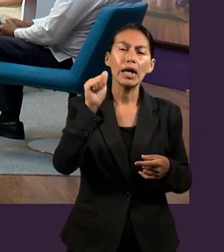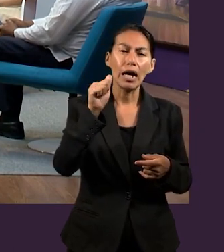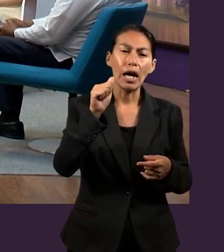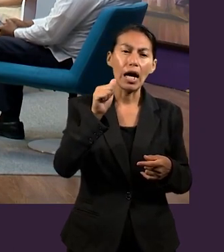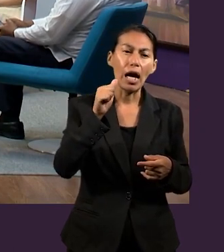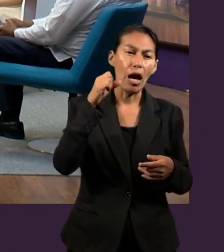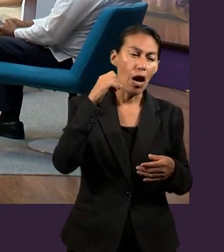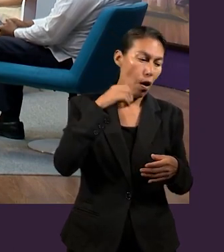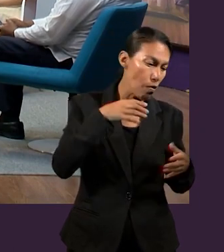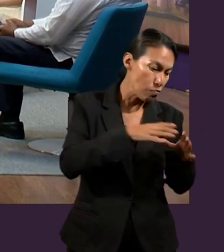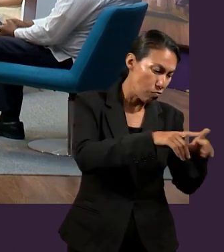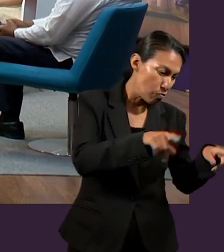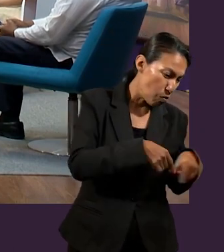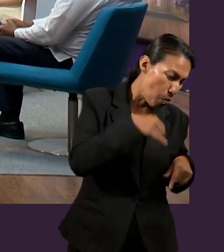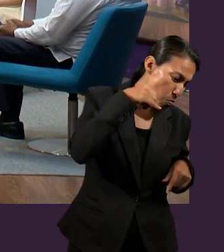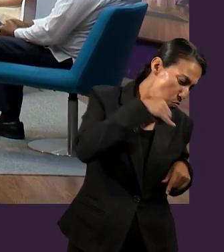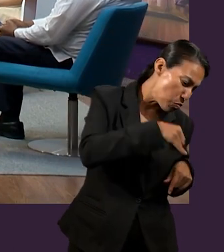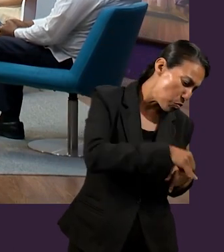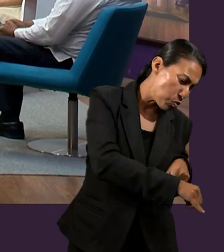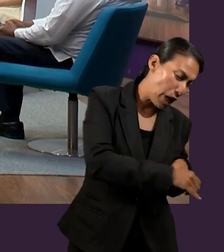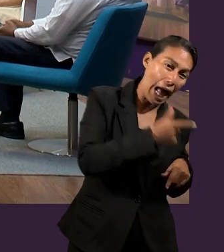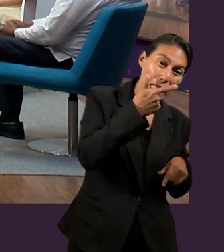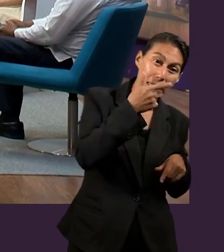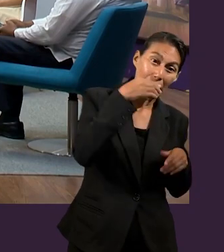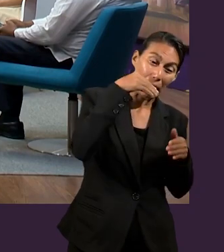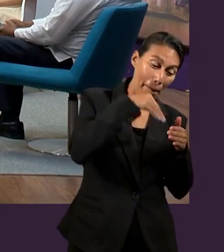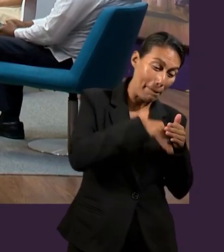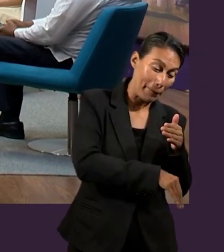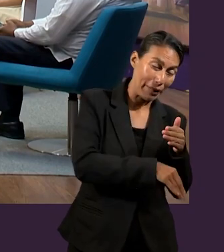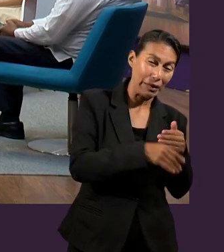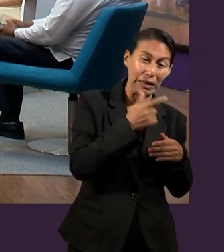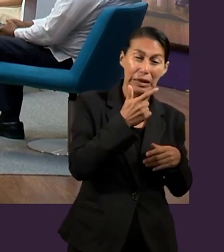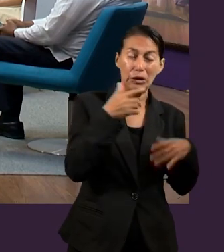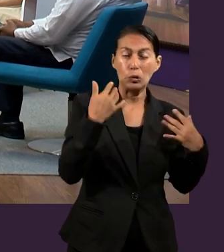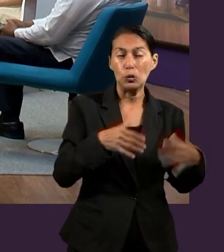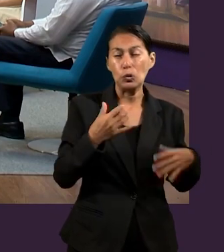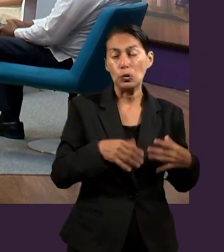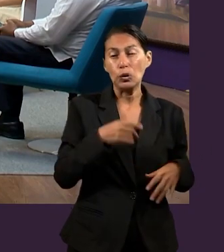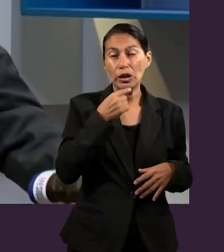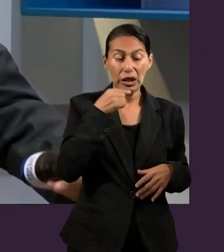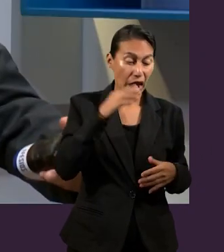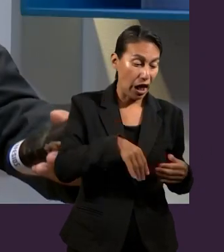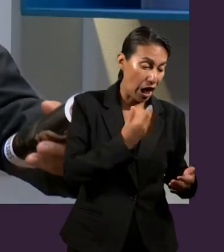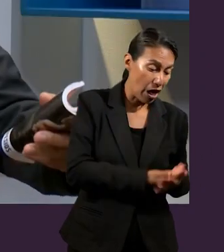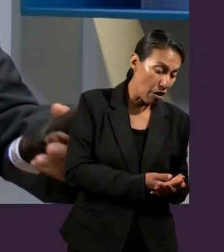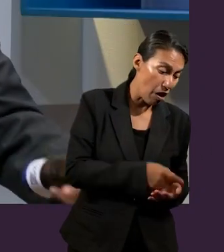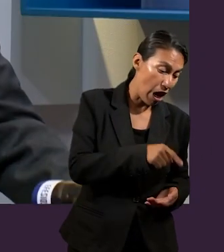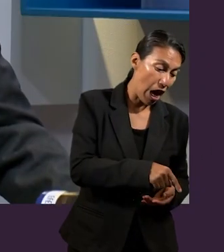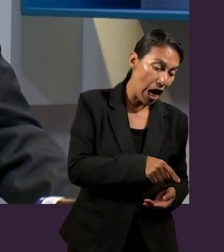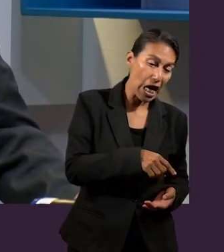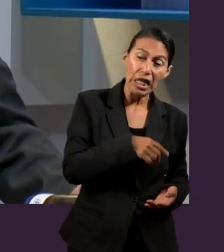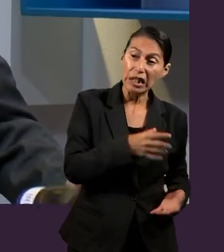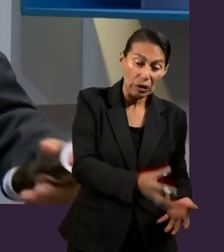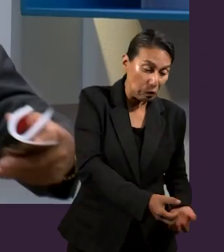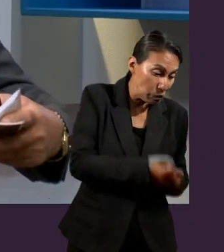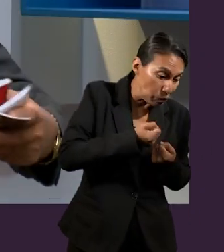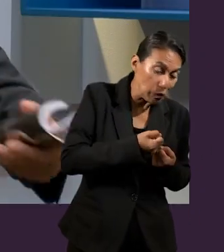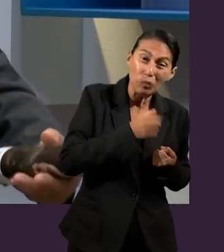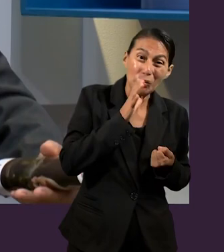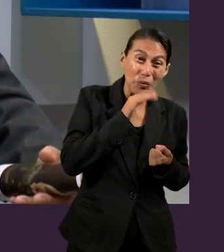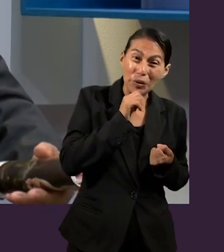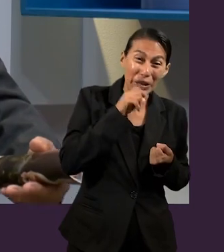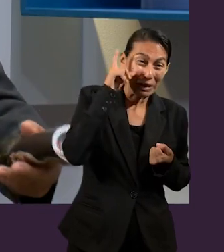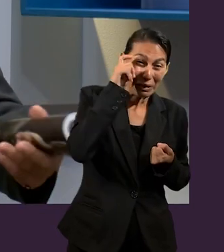cayó a un pozo profundo, siete metros, no la podían sacar. La niña pues a veces lloraba, a veces